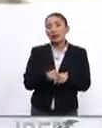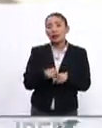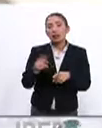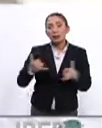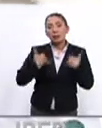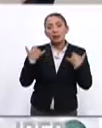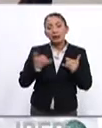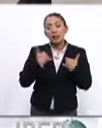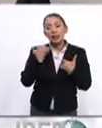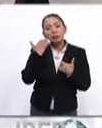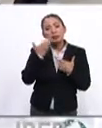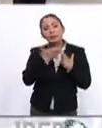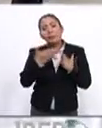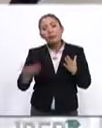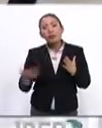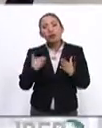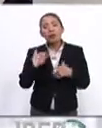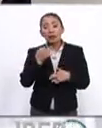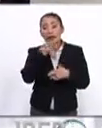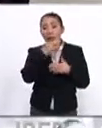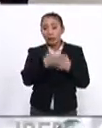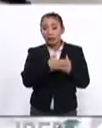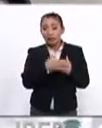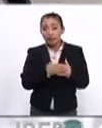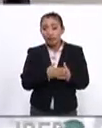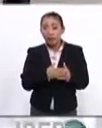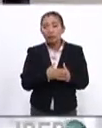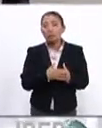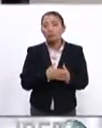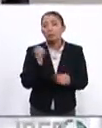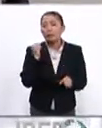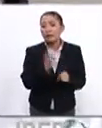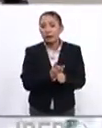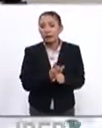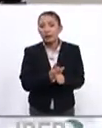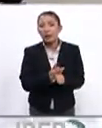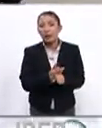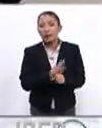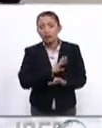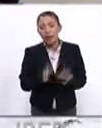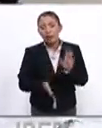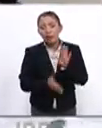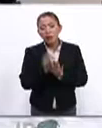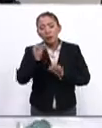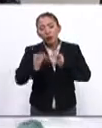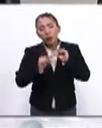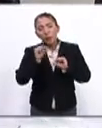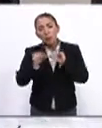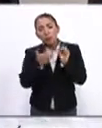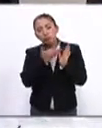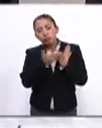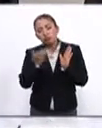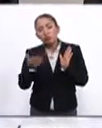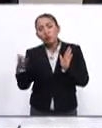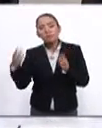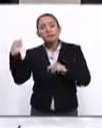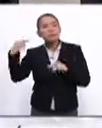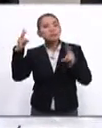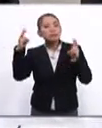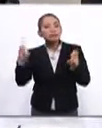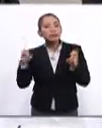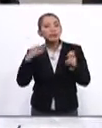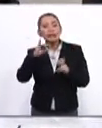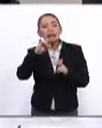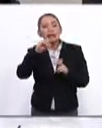juventud podemos señalar que ya muchos de ellos desde horas muy tempranas se han ido acercando a lo largo de lo denominado